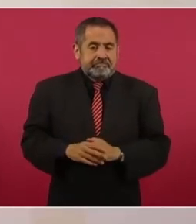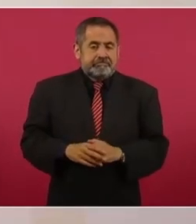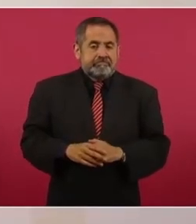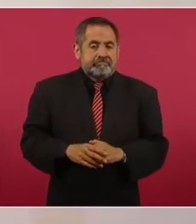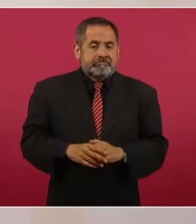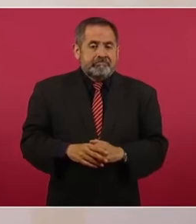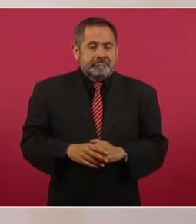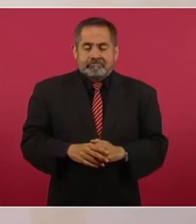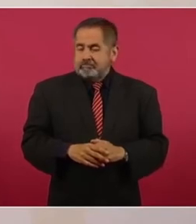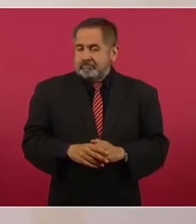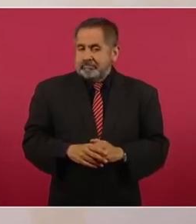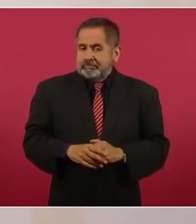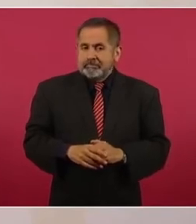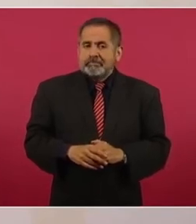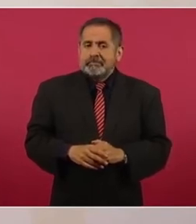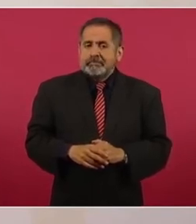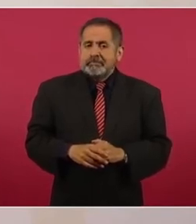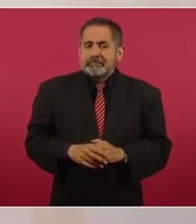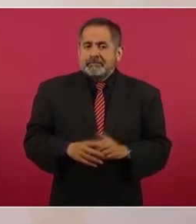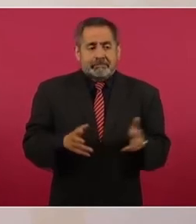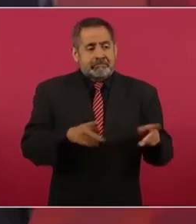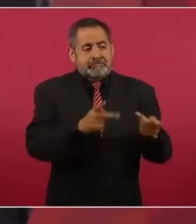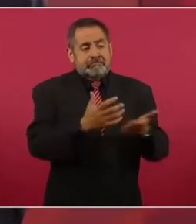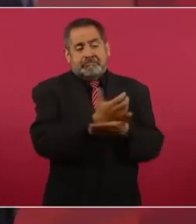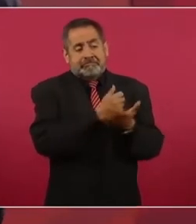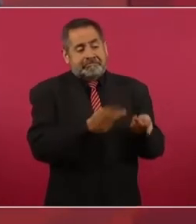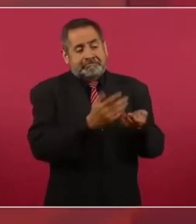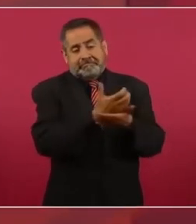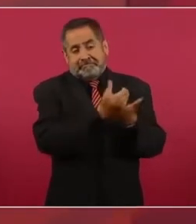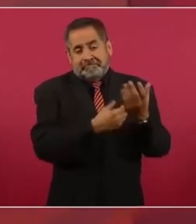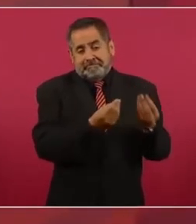y van a vender muchísimo.